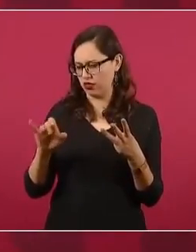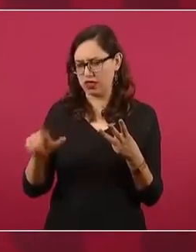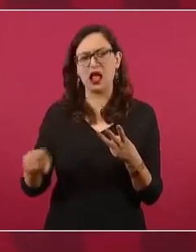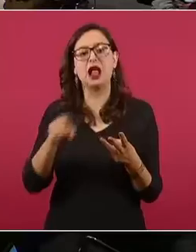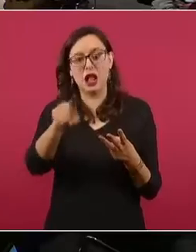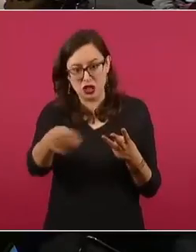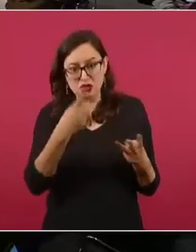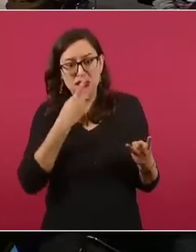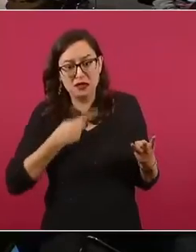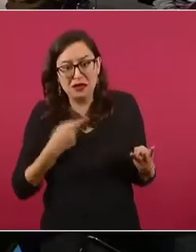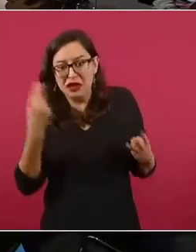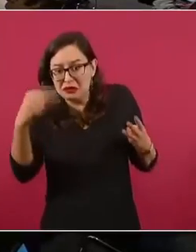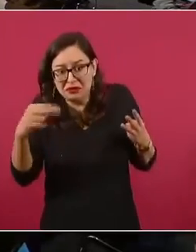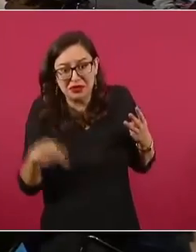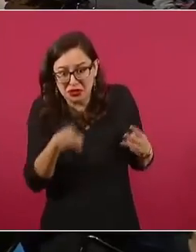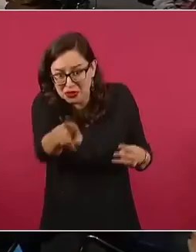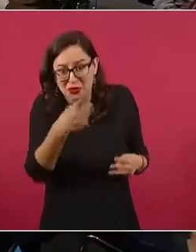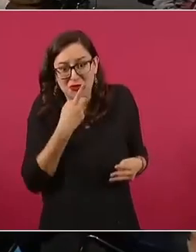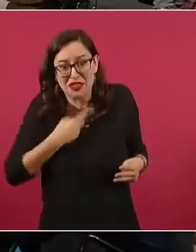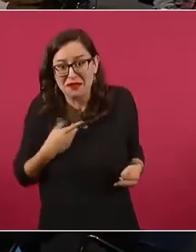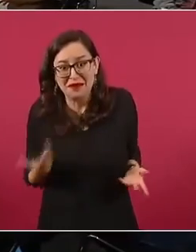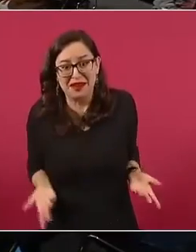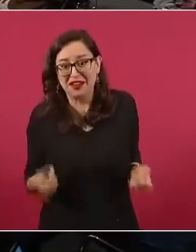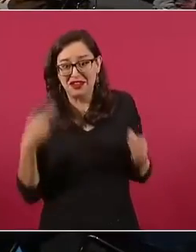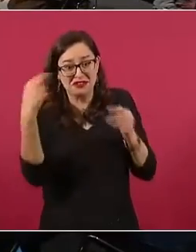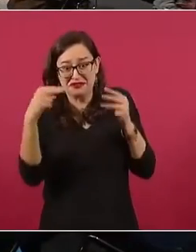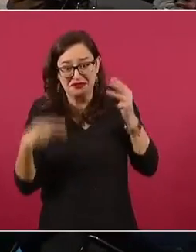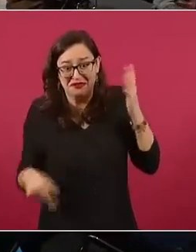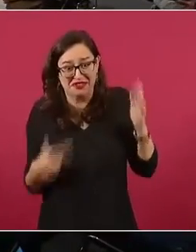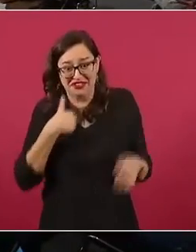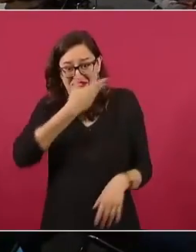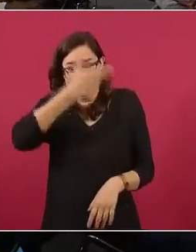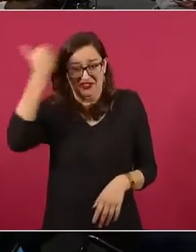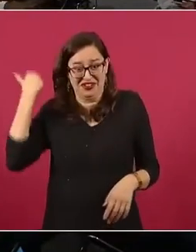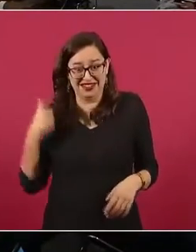tú, tú dime más porque yo no yo ni de todos